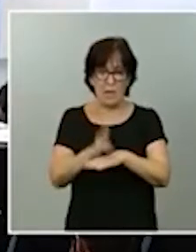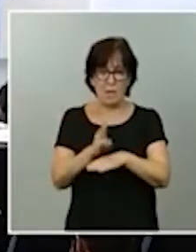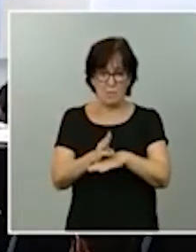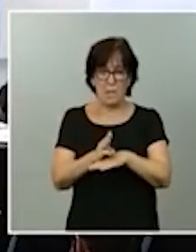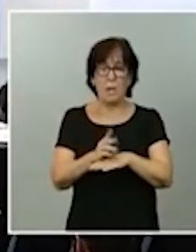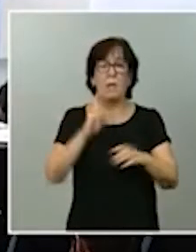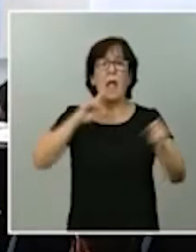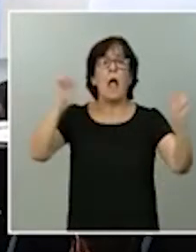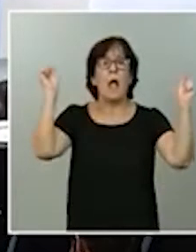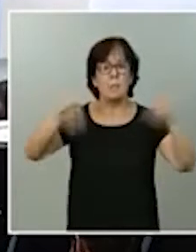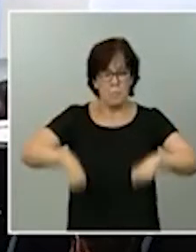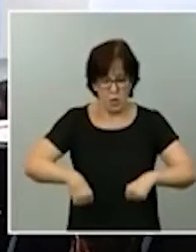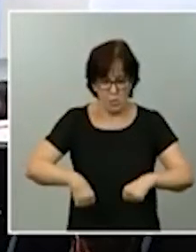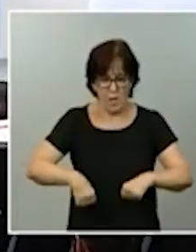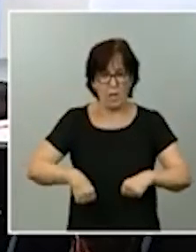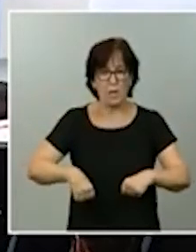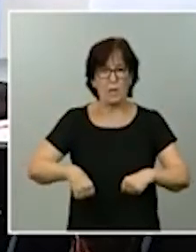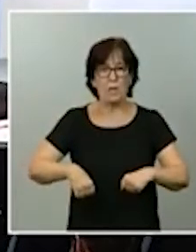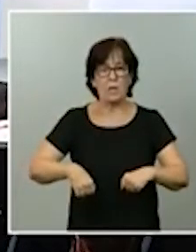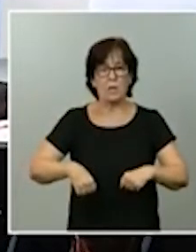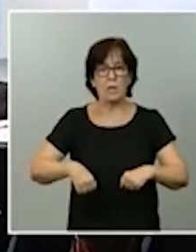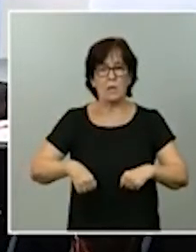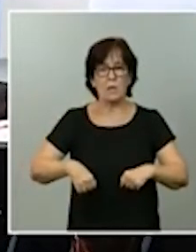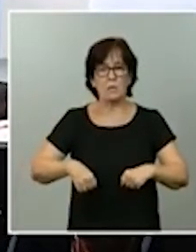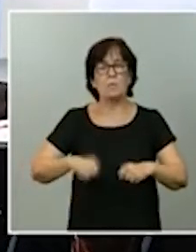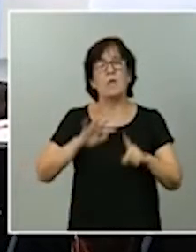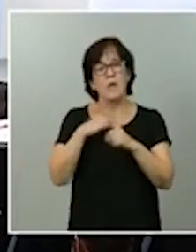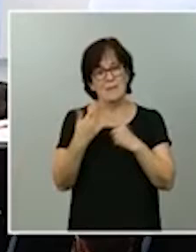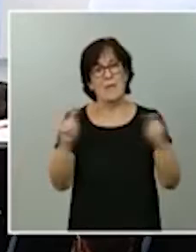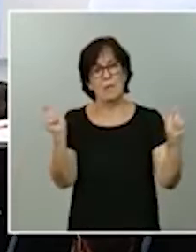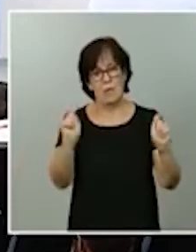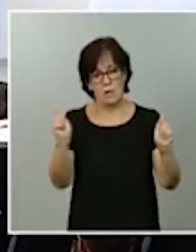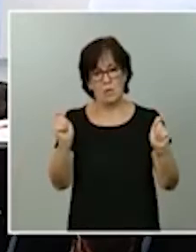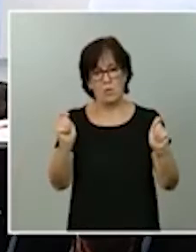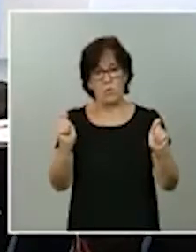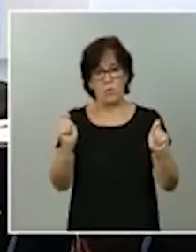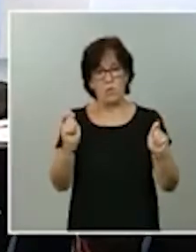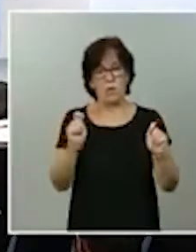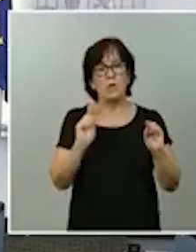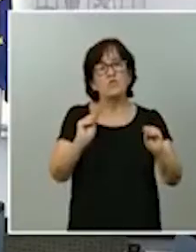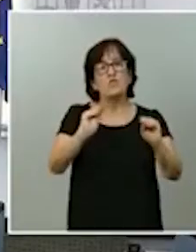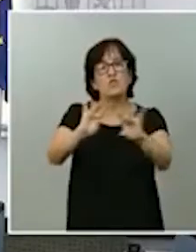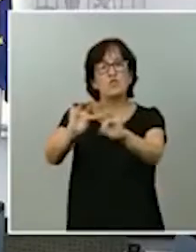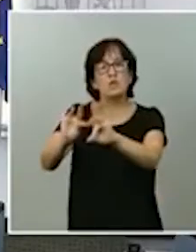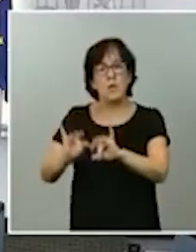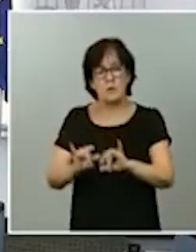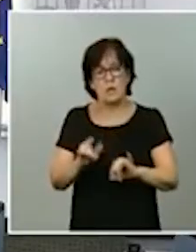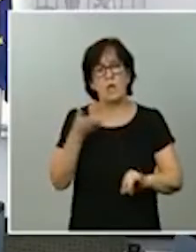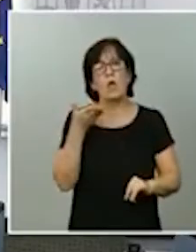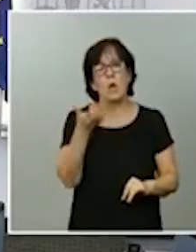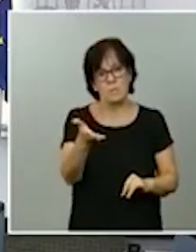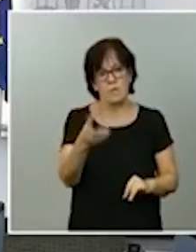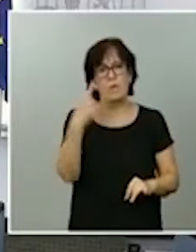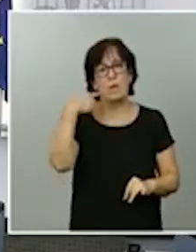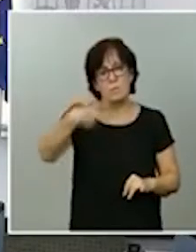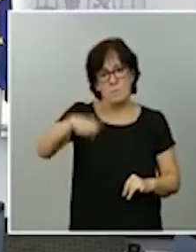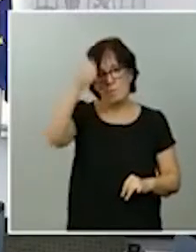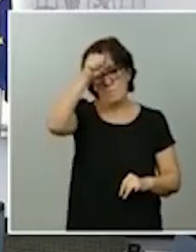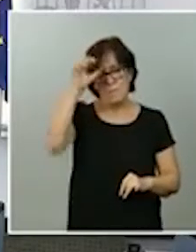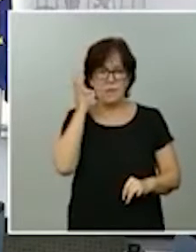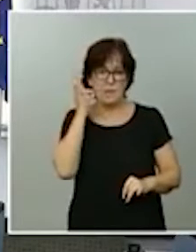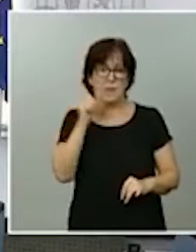ese estado de alarma en ese determinado territorio si así lo solicitara un presidente o presidente autonómico.